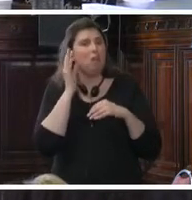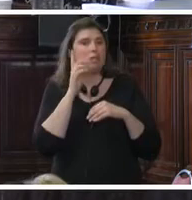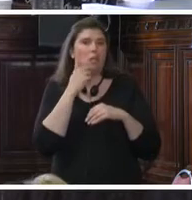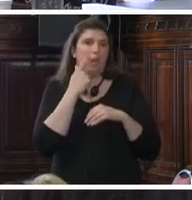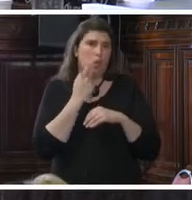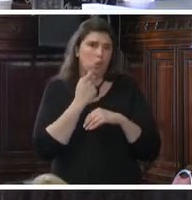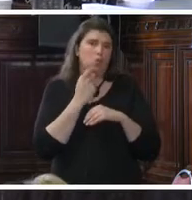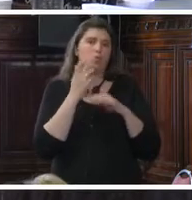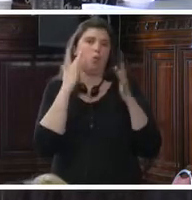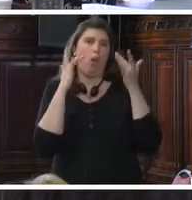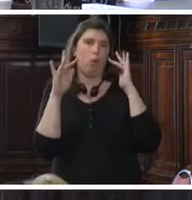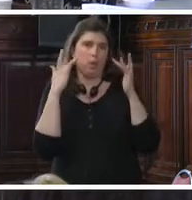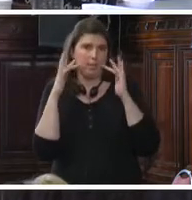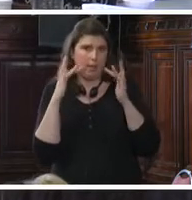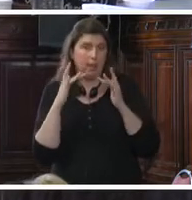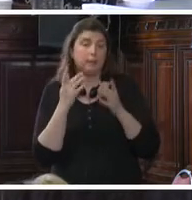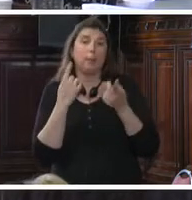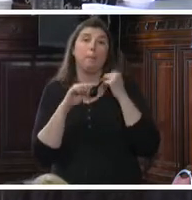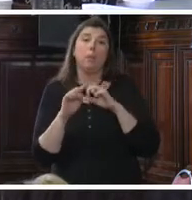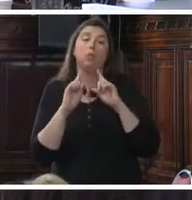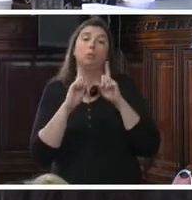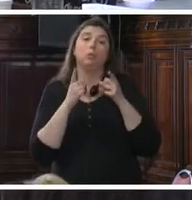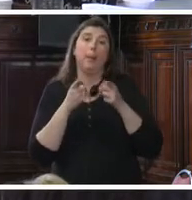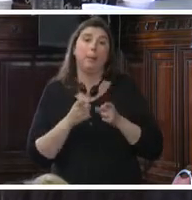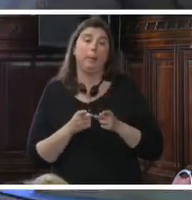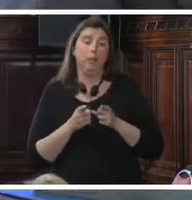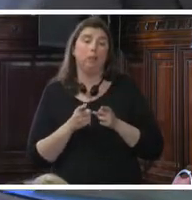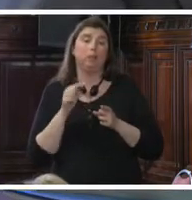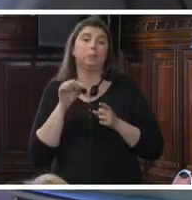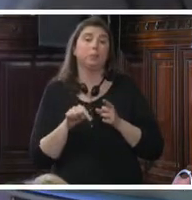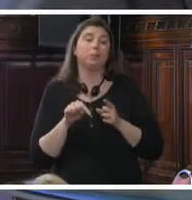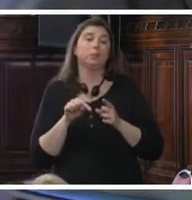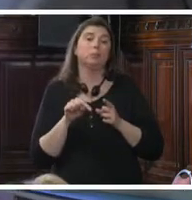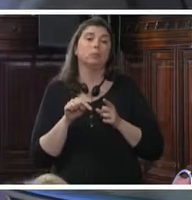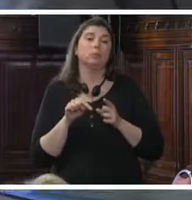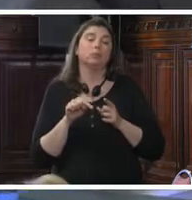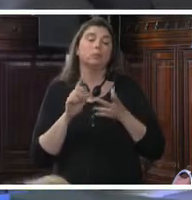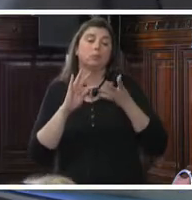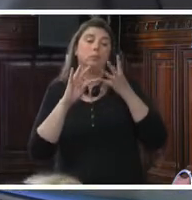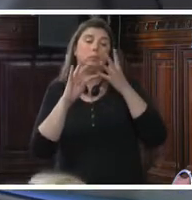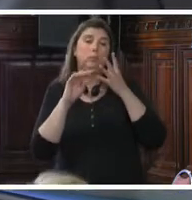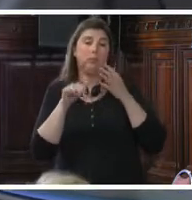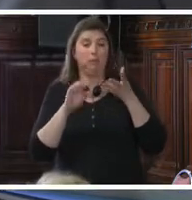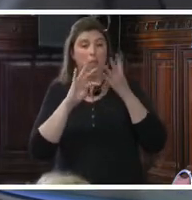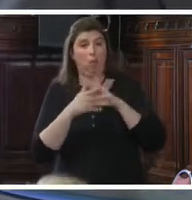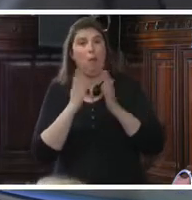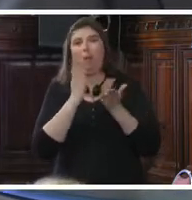niños y adolescentes, pero también en el contexto de los derechos humanos para todas las personas